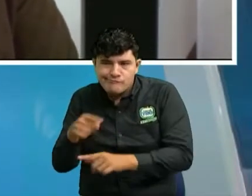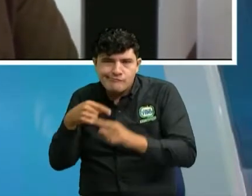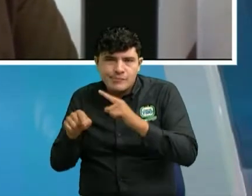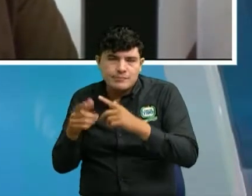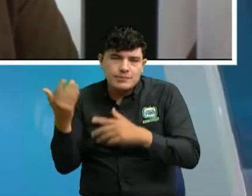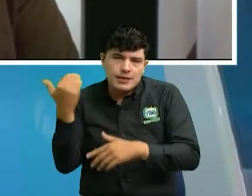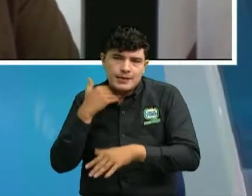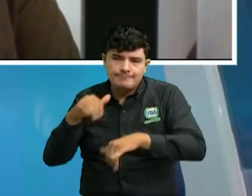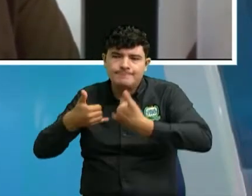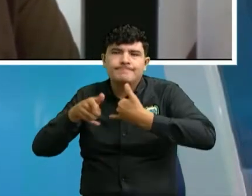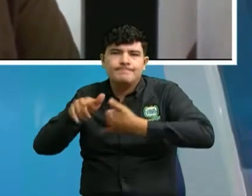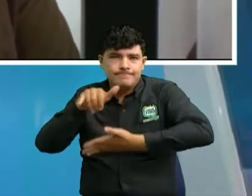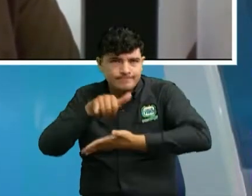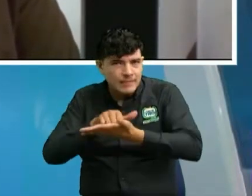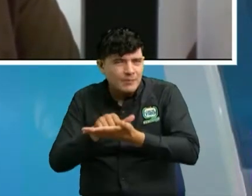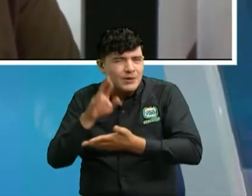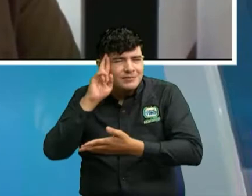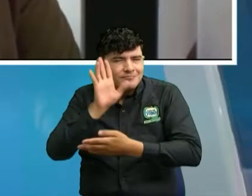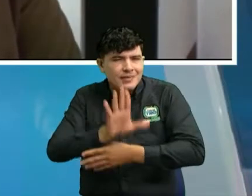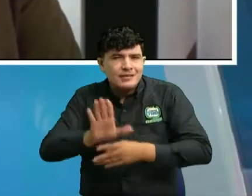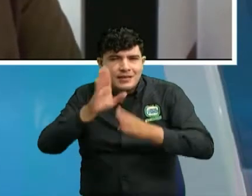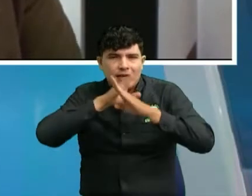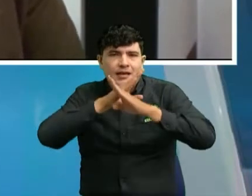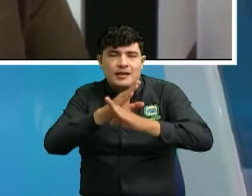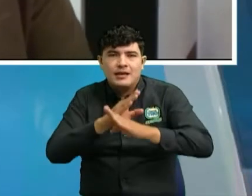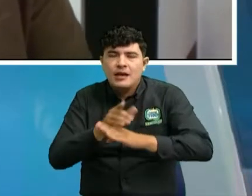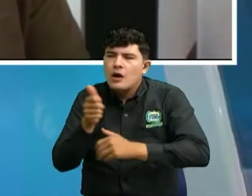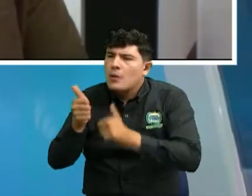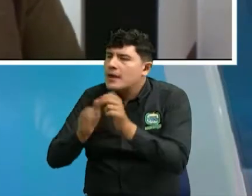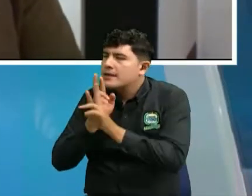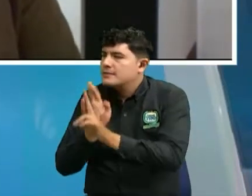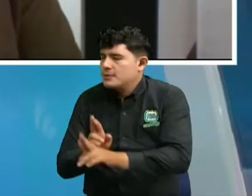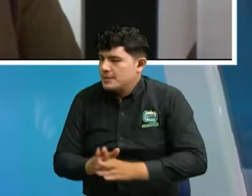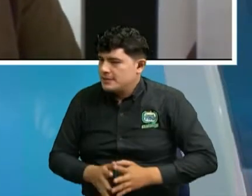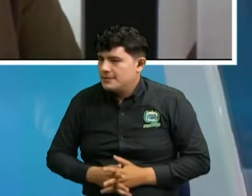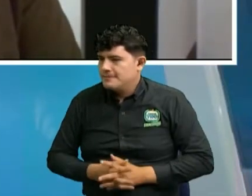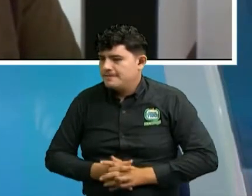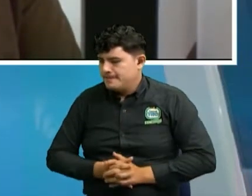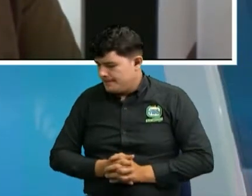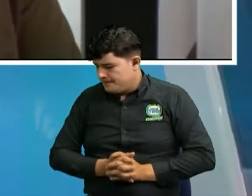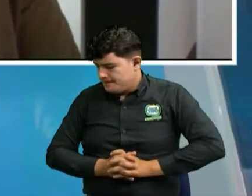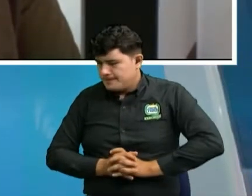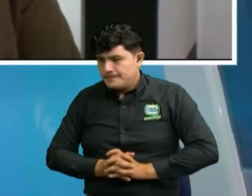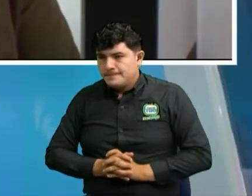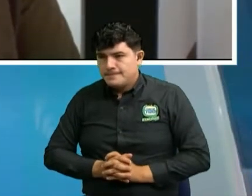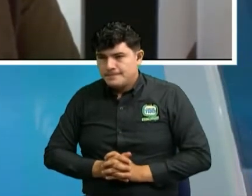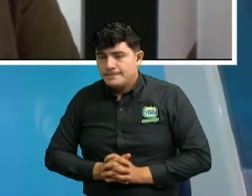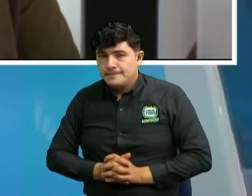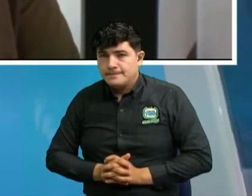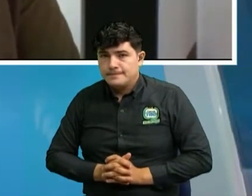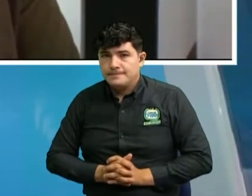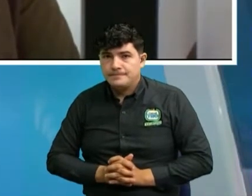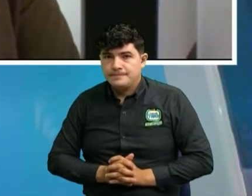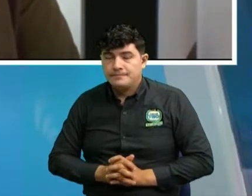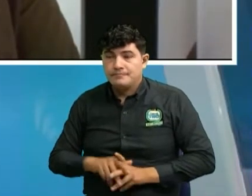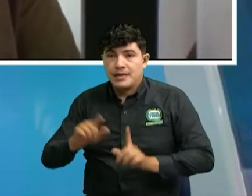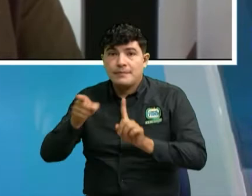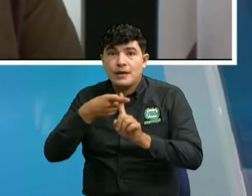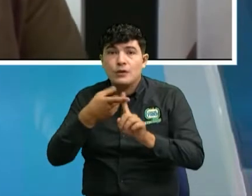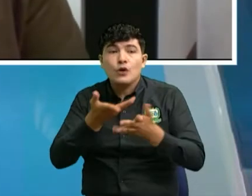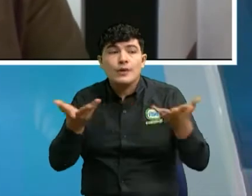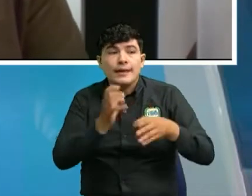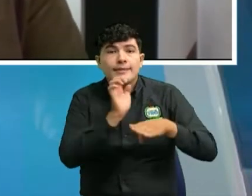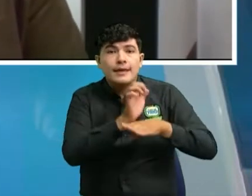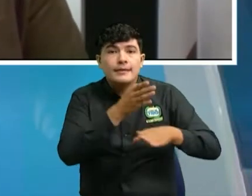de correos en fin qué le podemos decir a muchas personas que así como don Silverio se encuentran en este momento primero a dónde colocan el denuncio